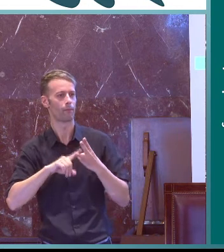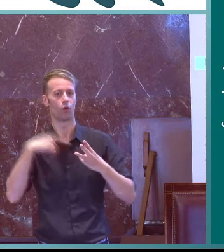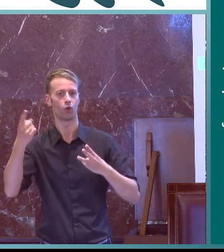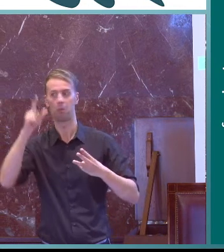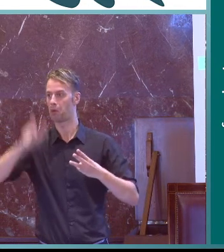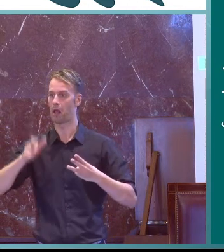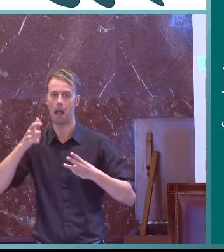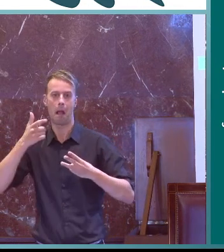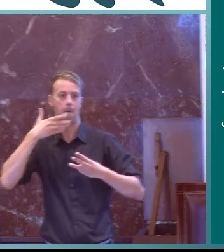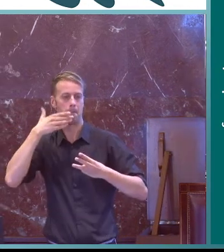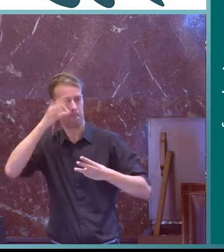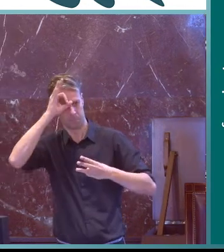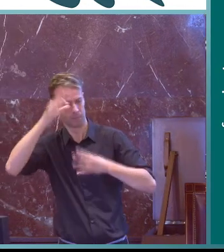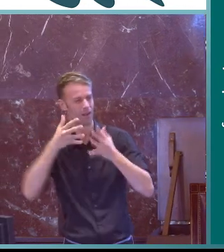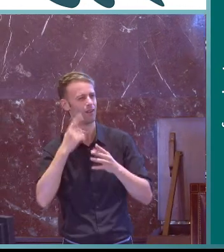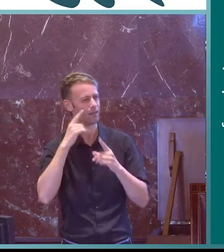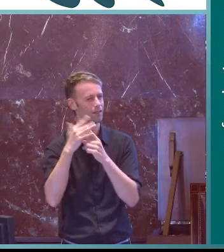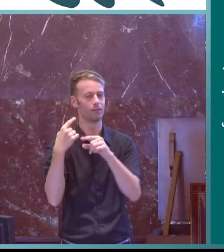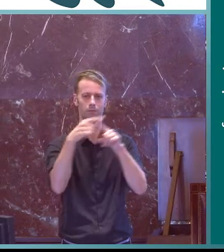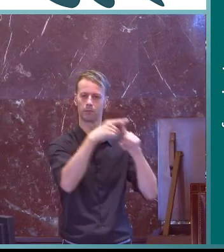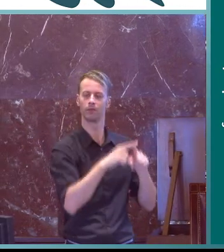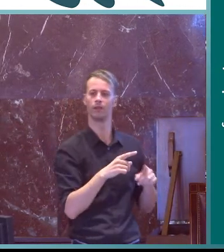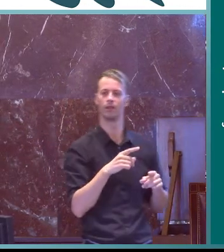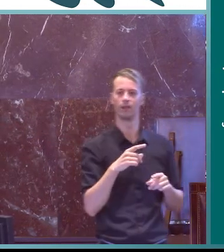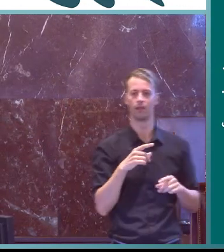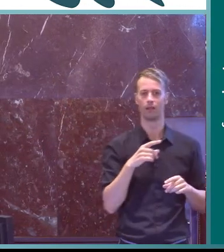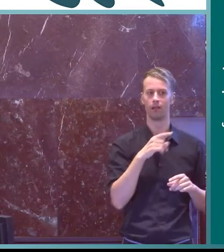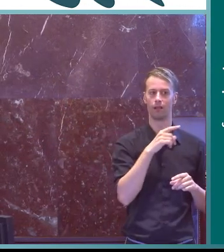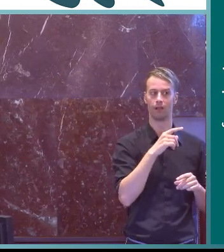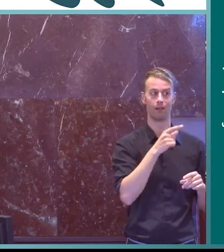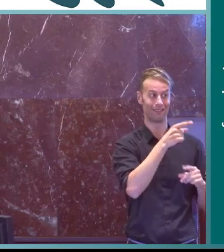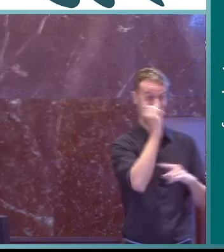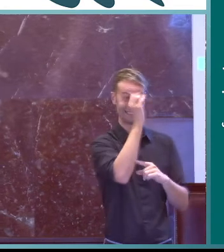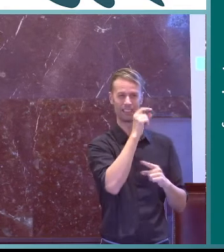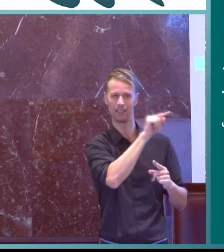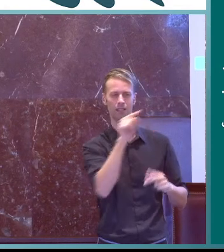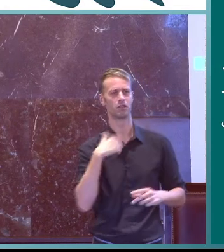las diferencias pues eso entre el niño sordo el CODA